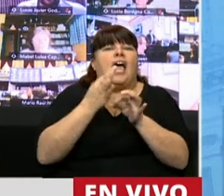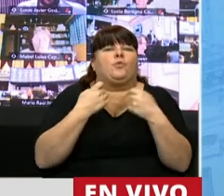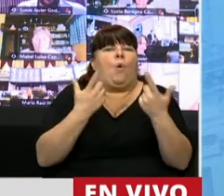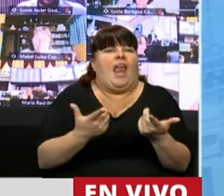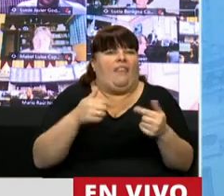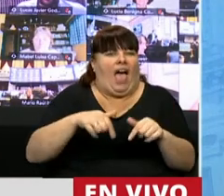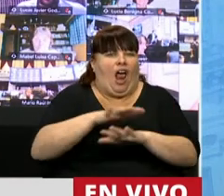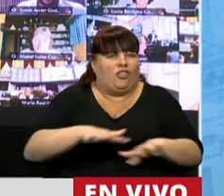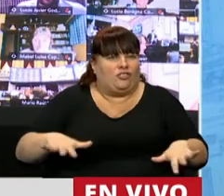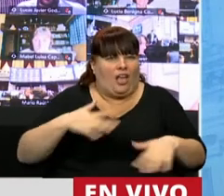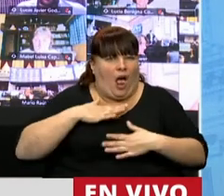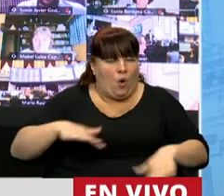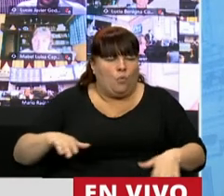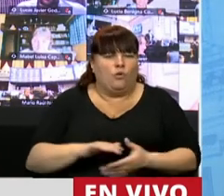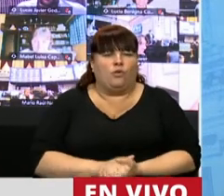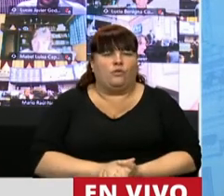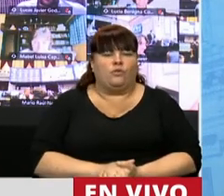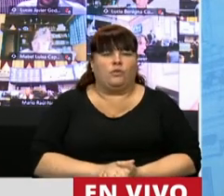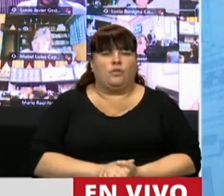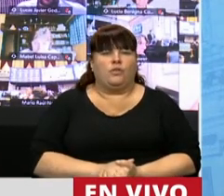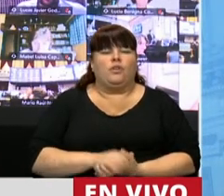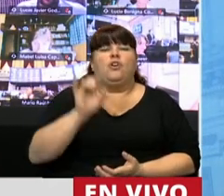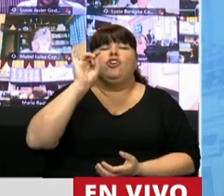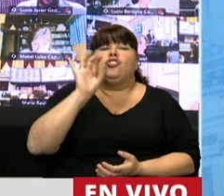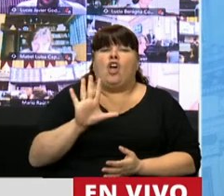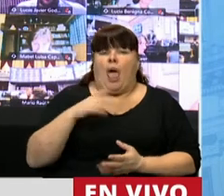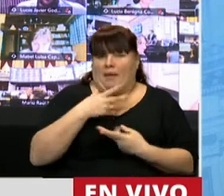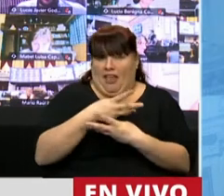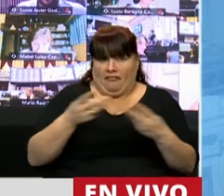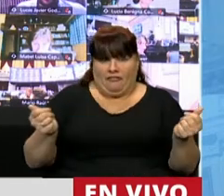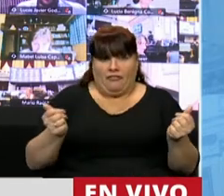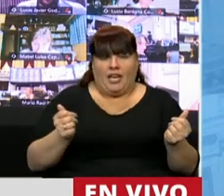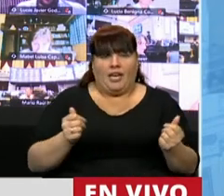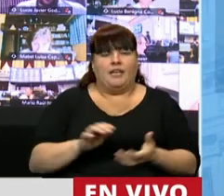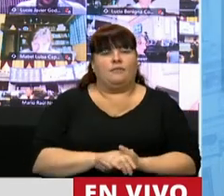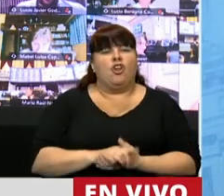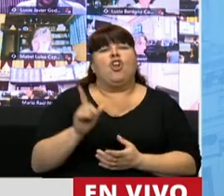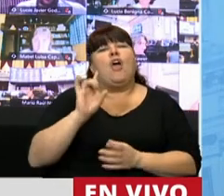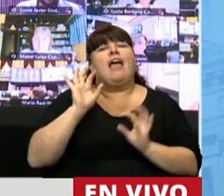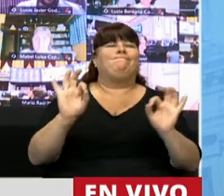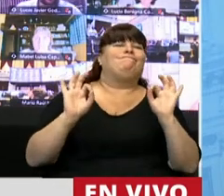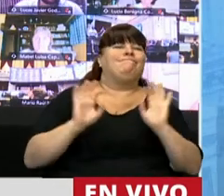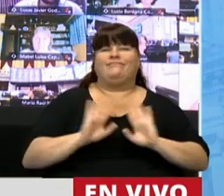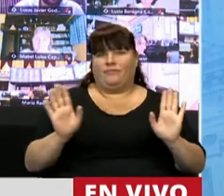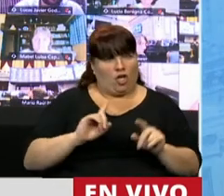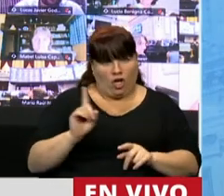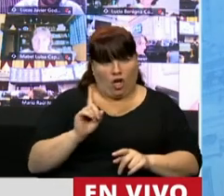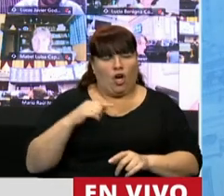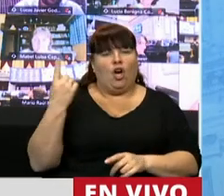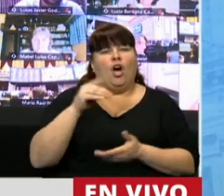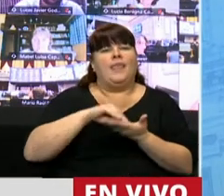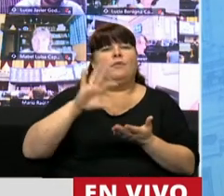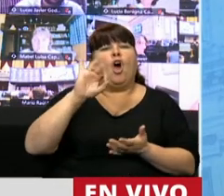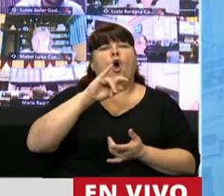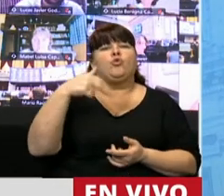estamos ofreciendo hoy a nuestros alumnos. Solamente para cerrar, no nos conformemos con esto. La diputada